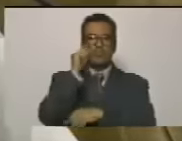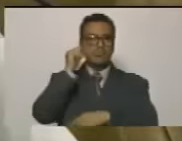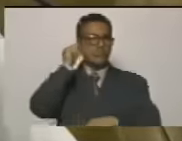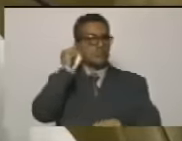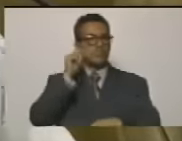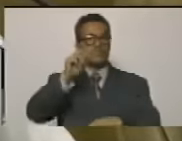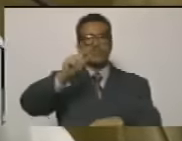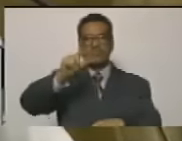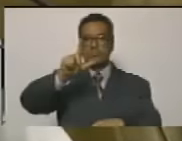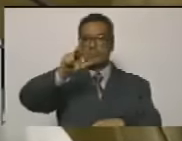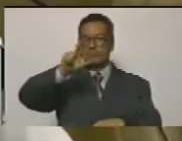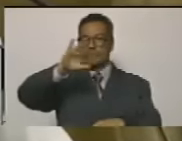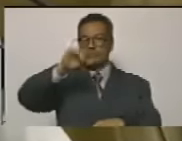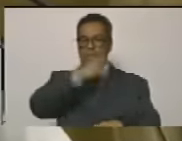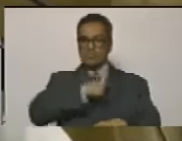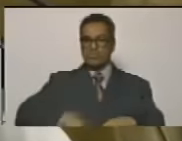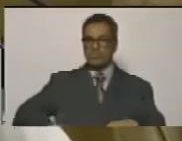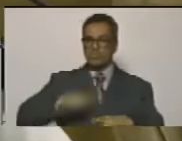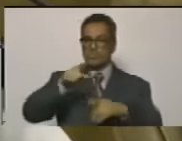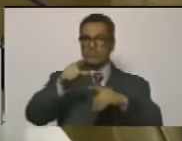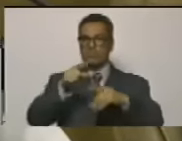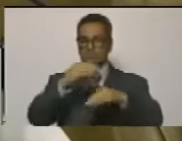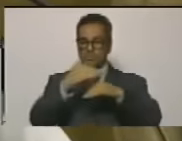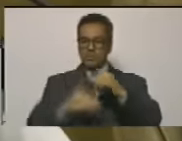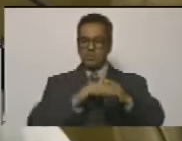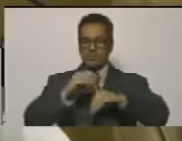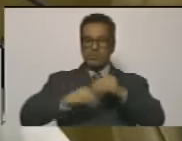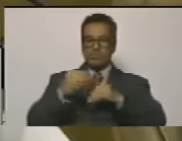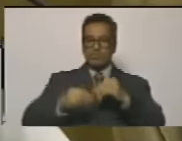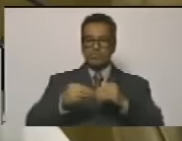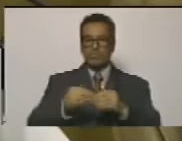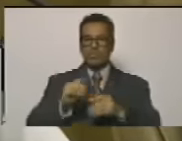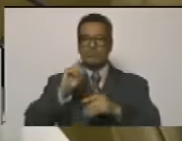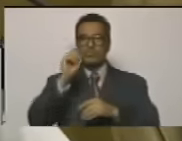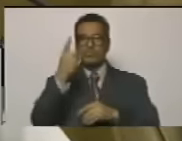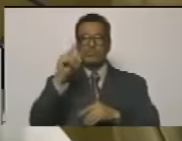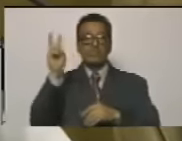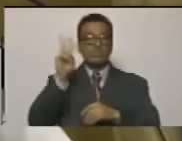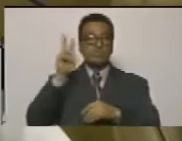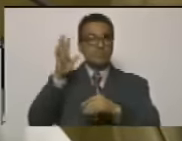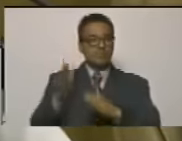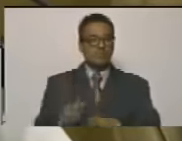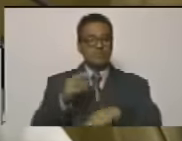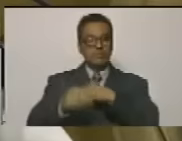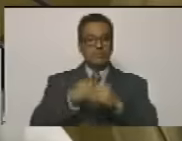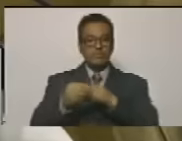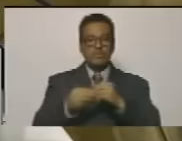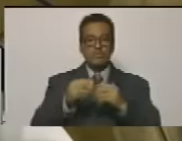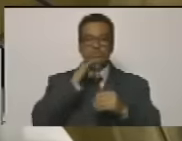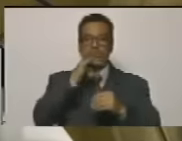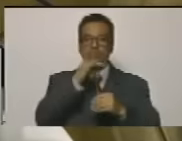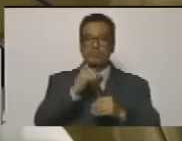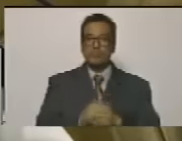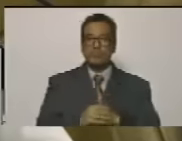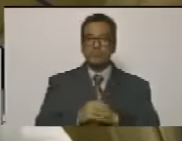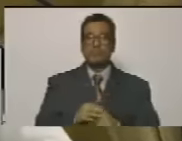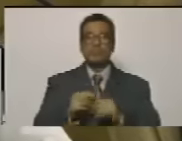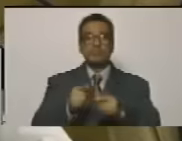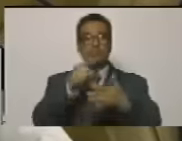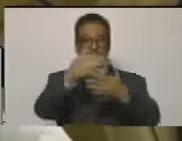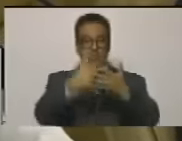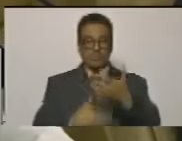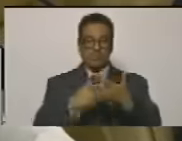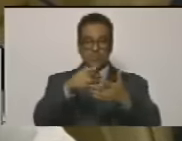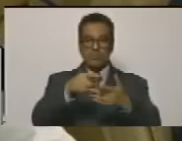Parra y José Brito, presidentes y coordinador nacional del Partido Primero Venezuela, mediante la cual informan la actualización de los